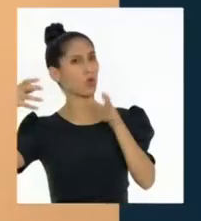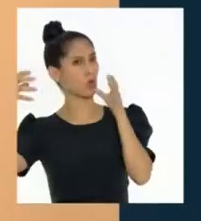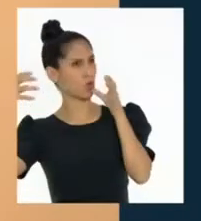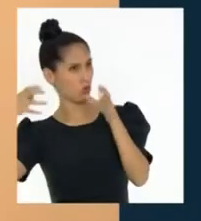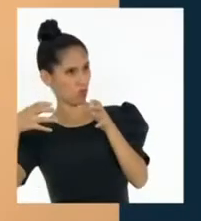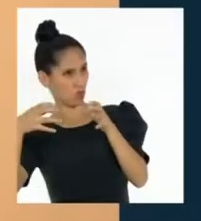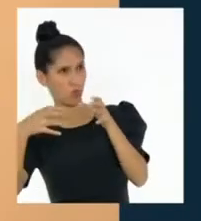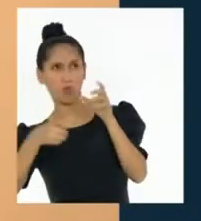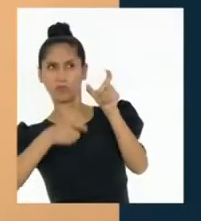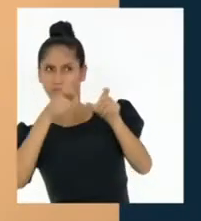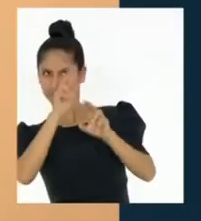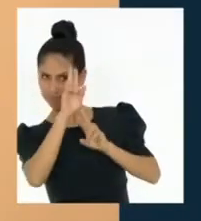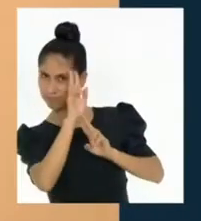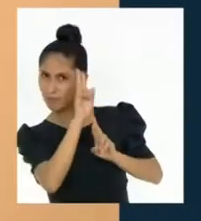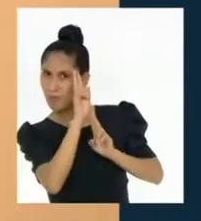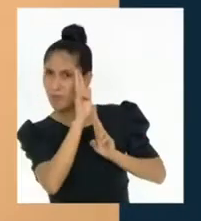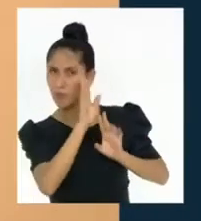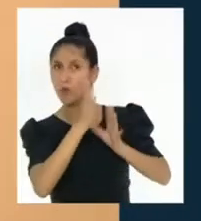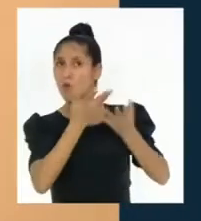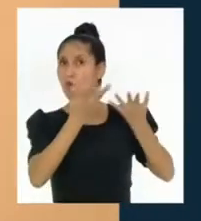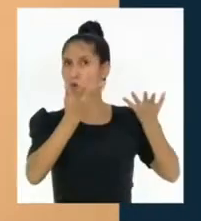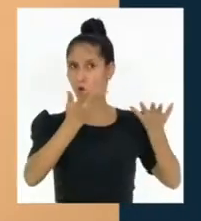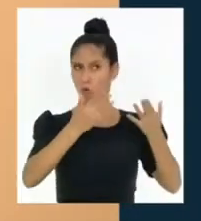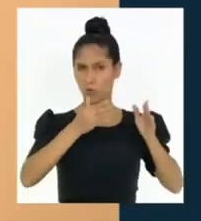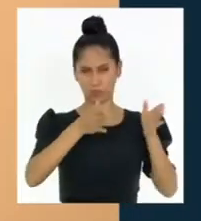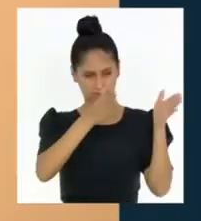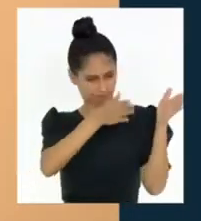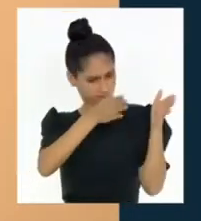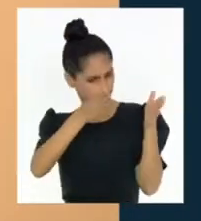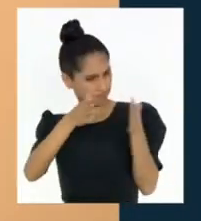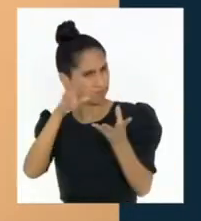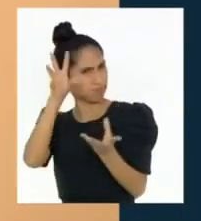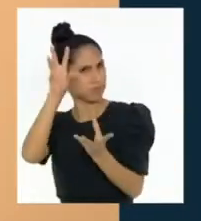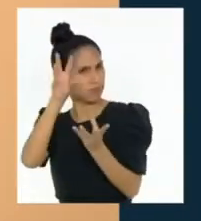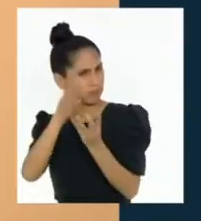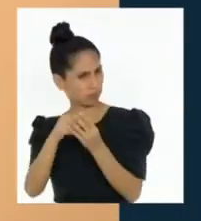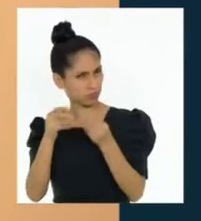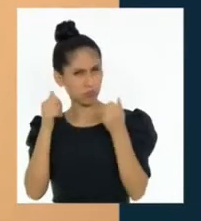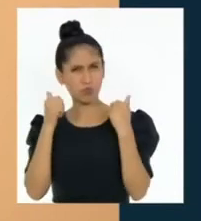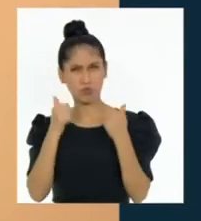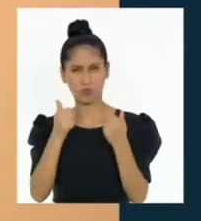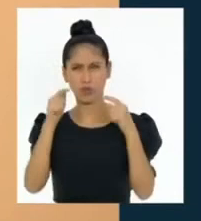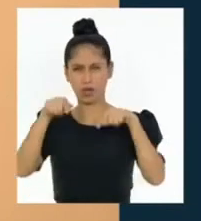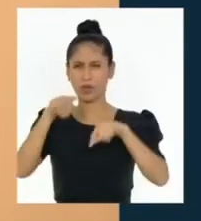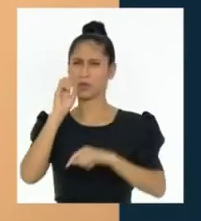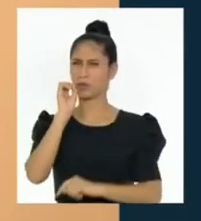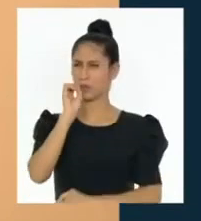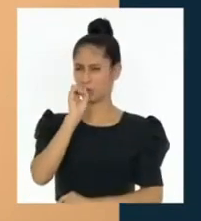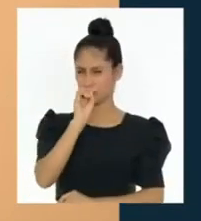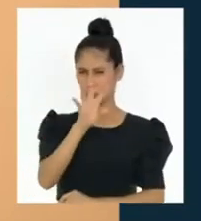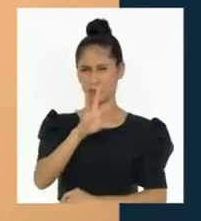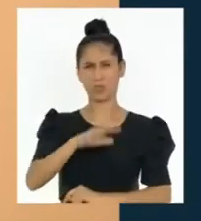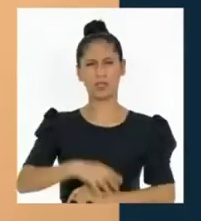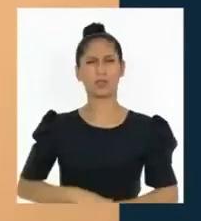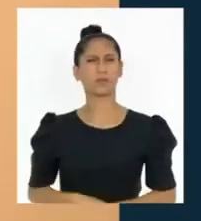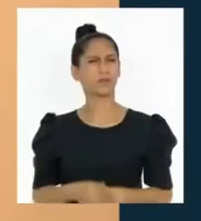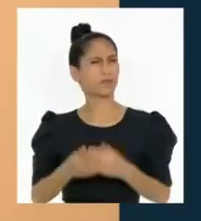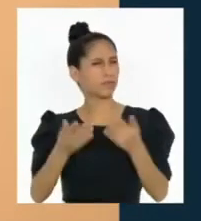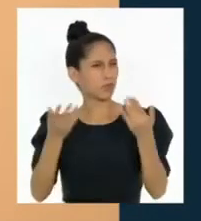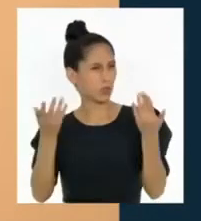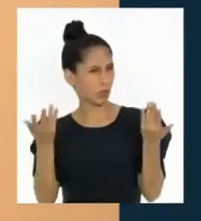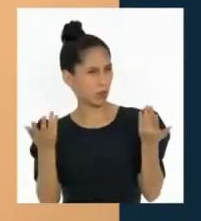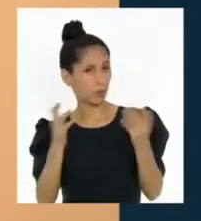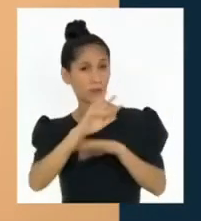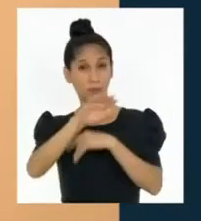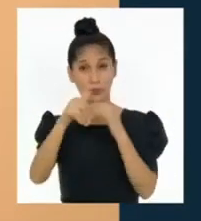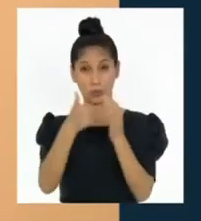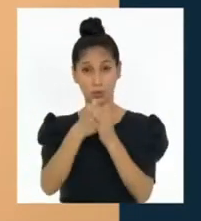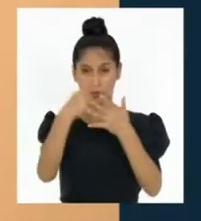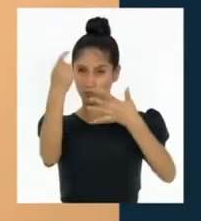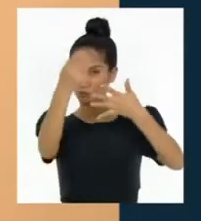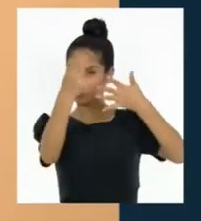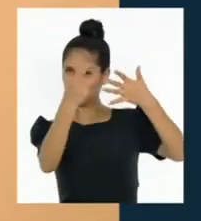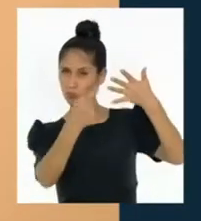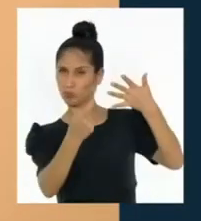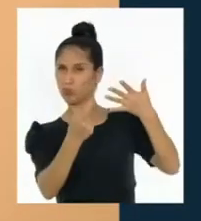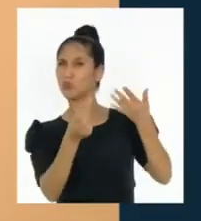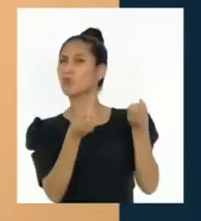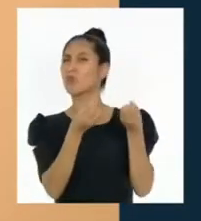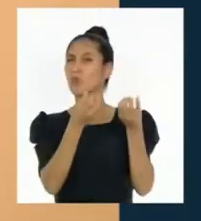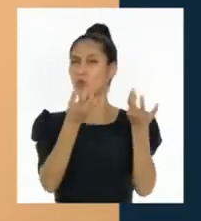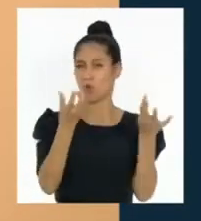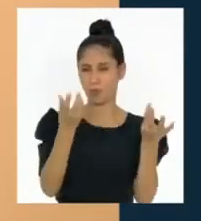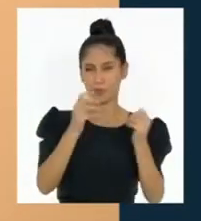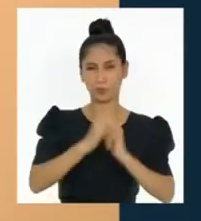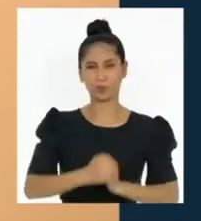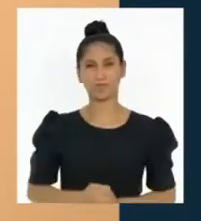ciudadanos. Lo han resumido muy bien. Ahora les contaré cómo es que se logran esos objetivos. Para ello